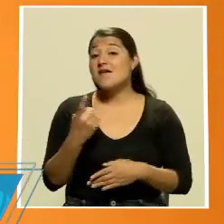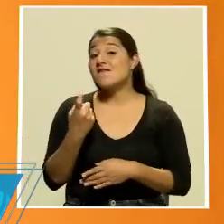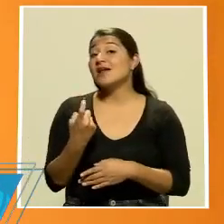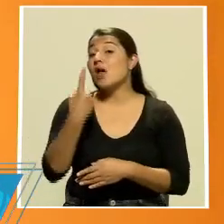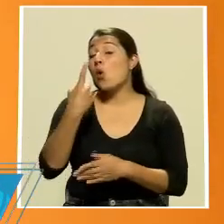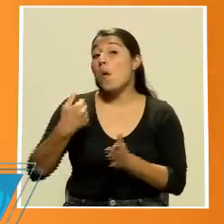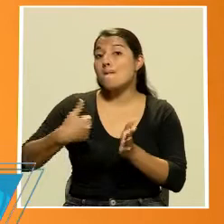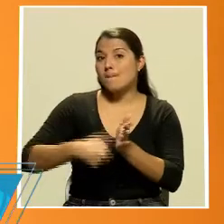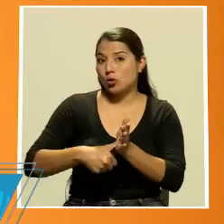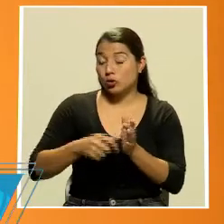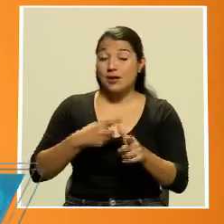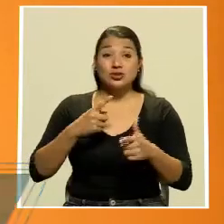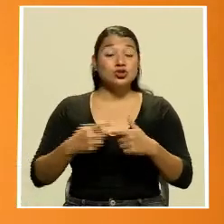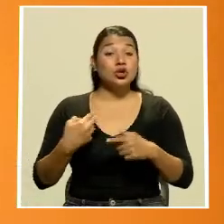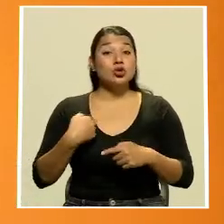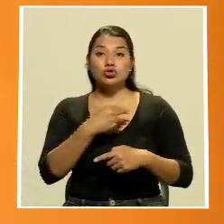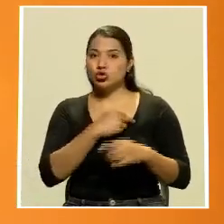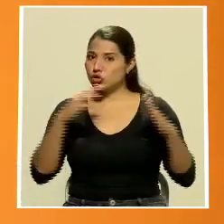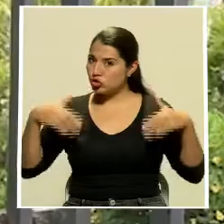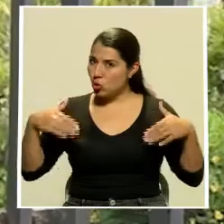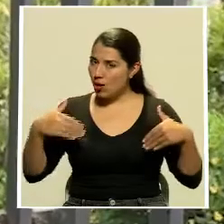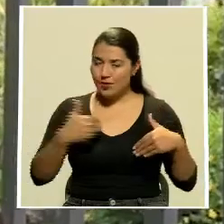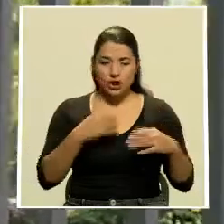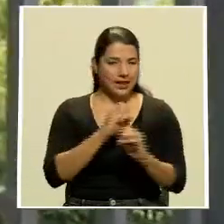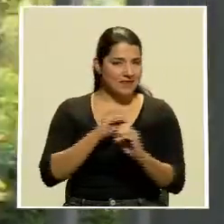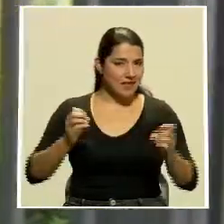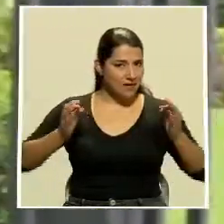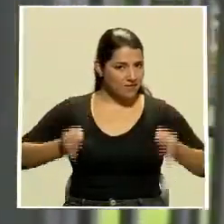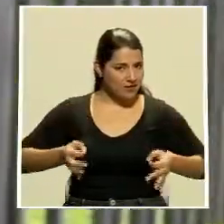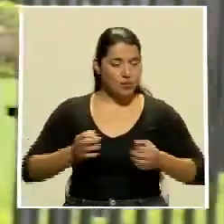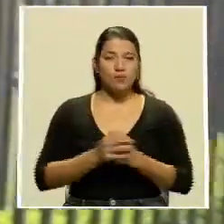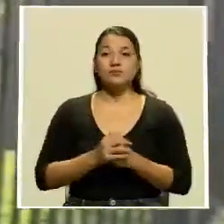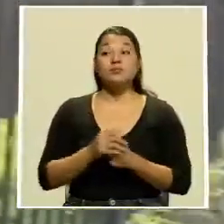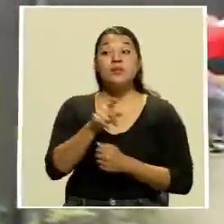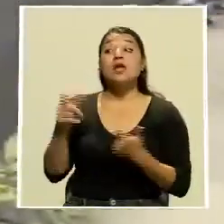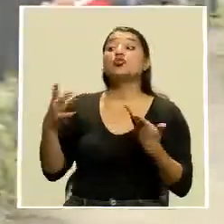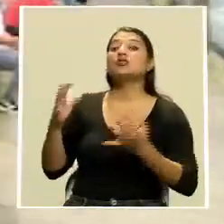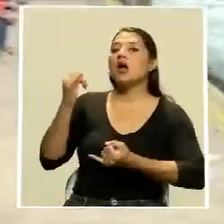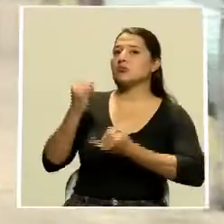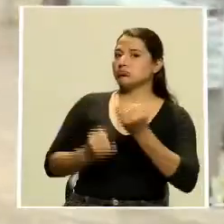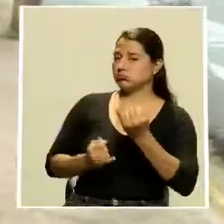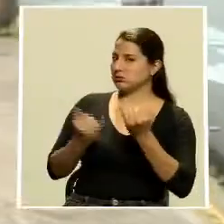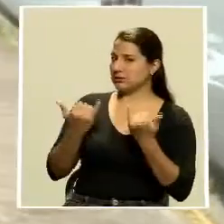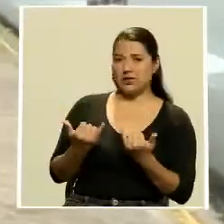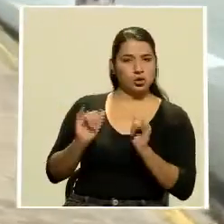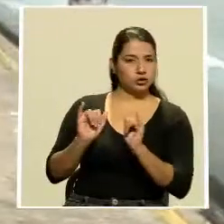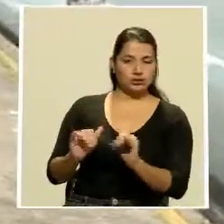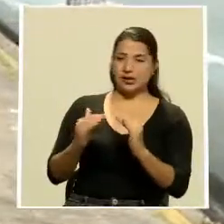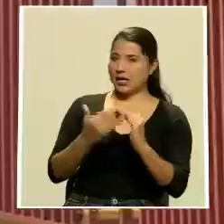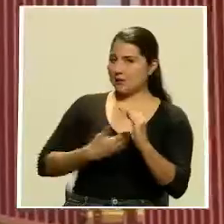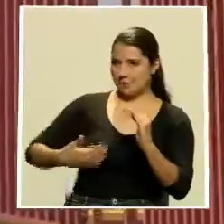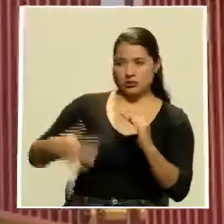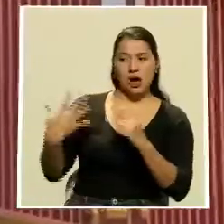Entonces no tenemos algo fijo aún. Ellos levantaron el movimiento y ya no se encuentran frente a Casa Presidencial,